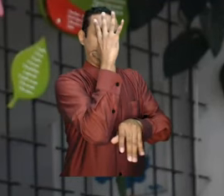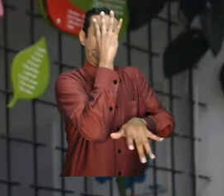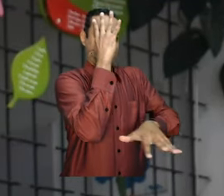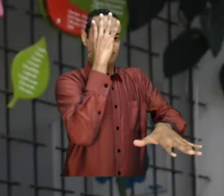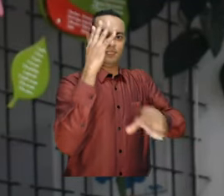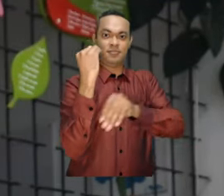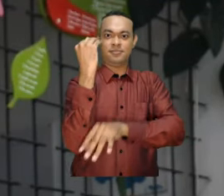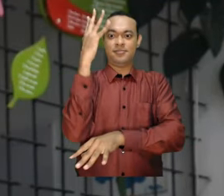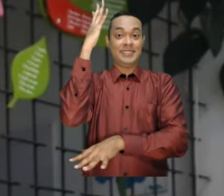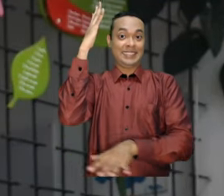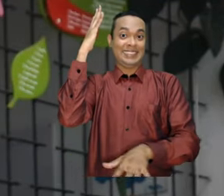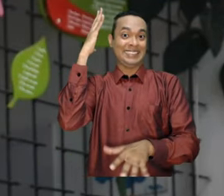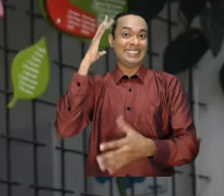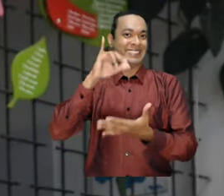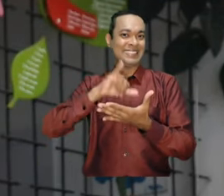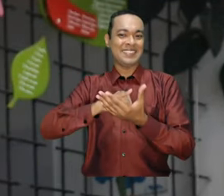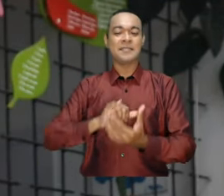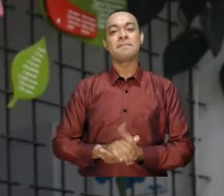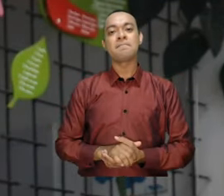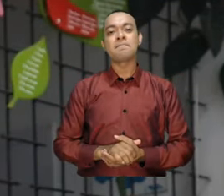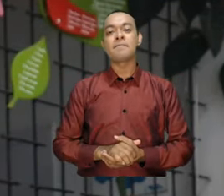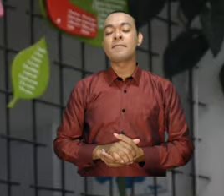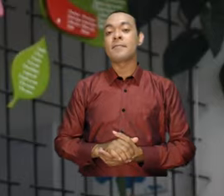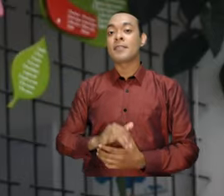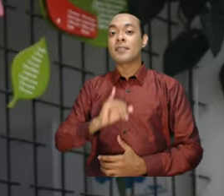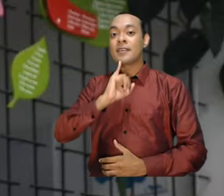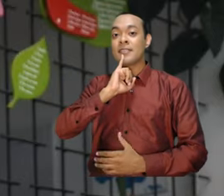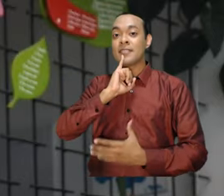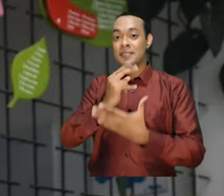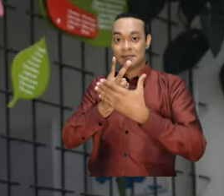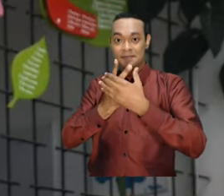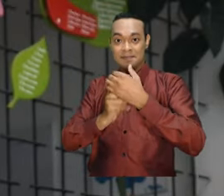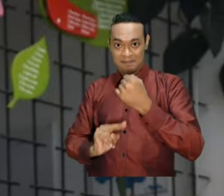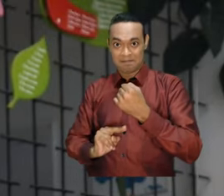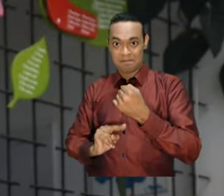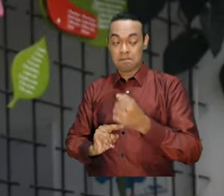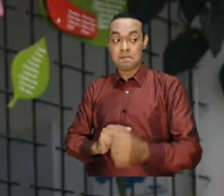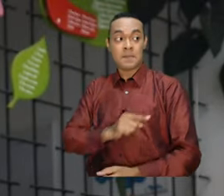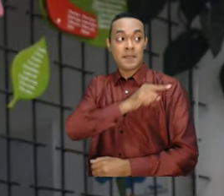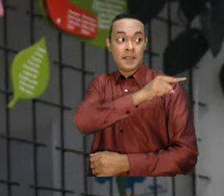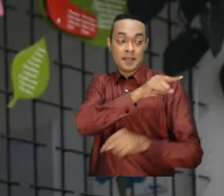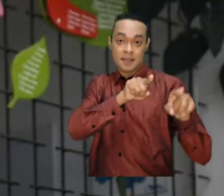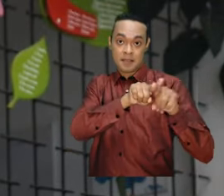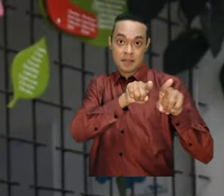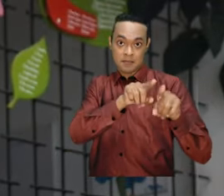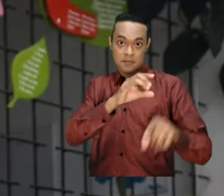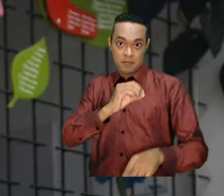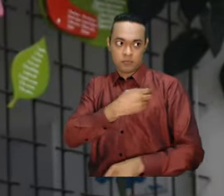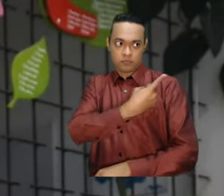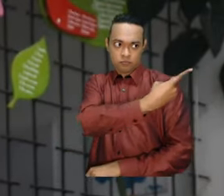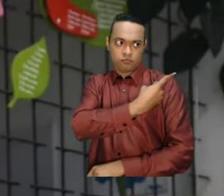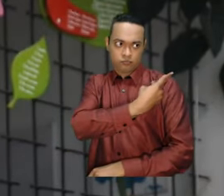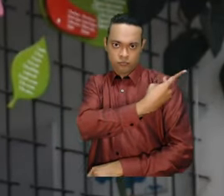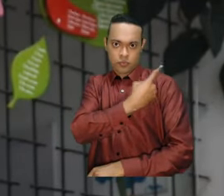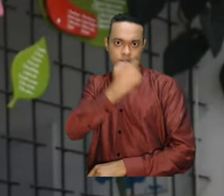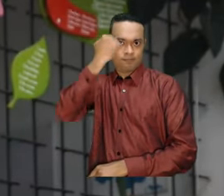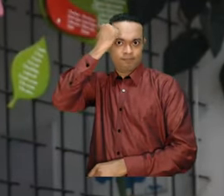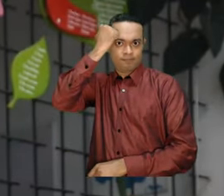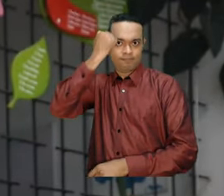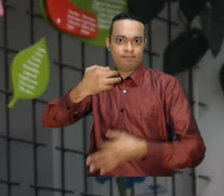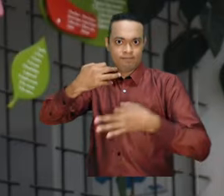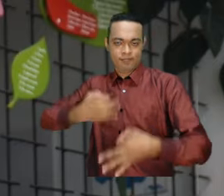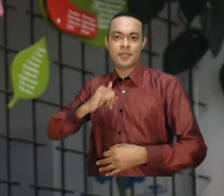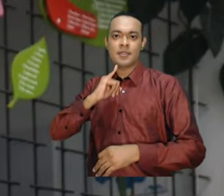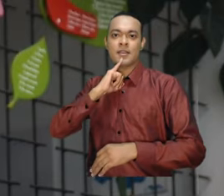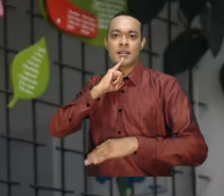crecer. Y pues por el lado del bilingüismo al ser mi hermano y yo profes de